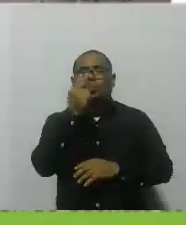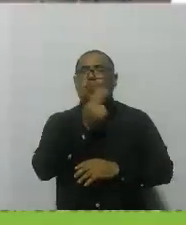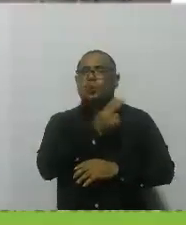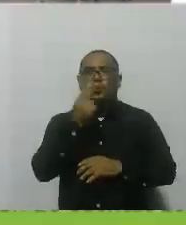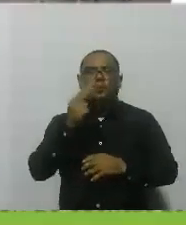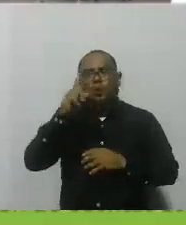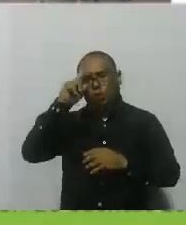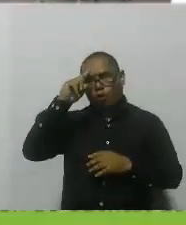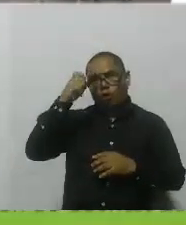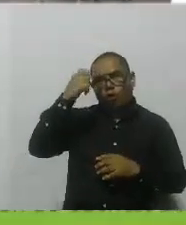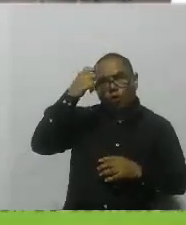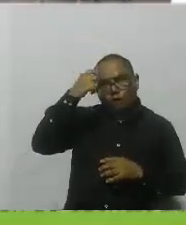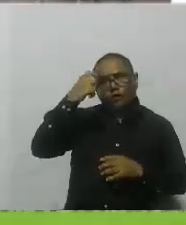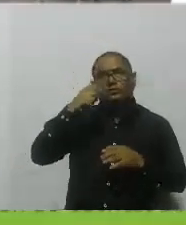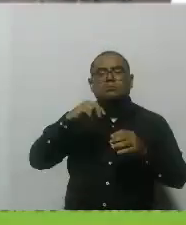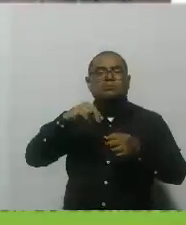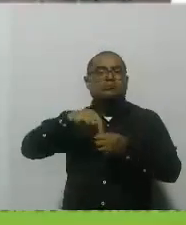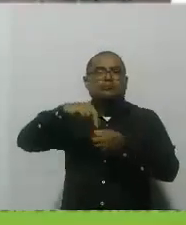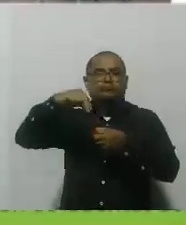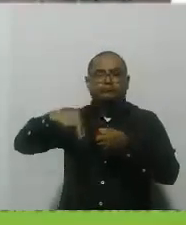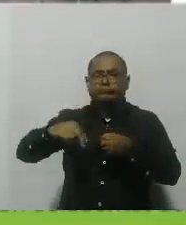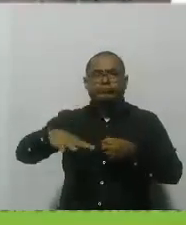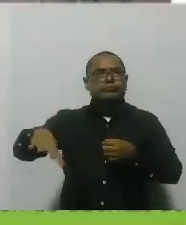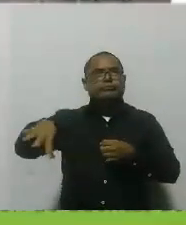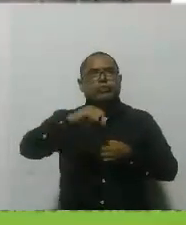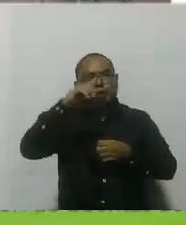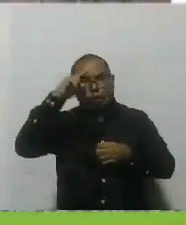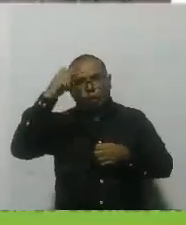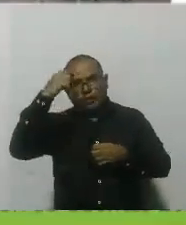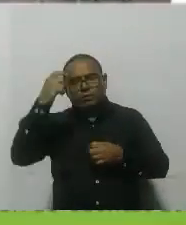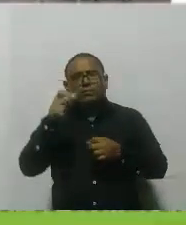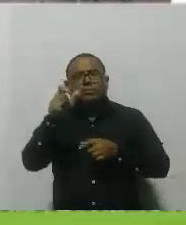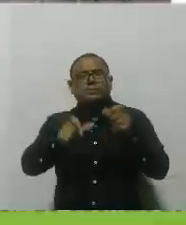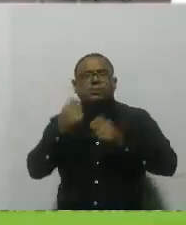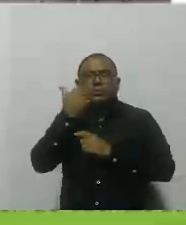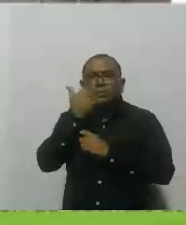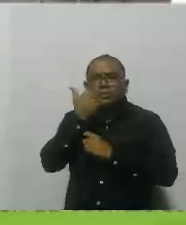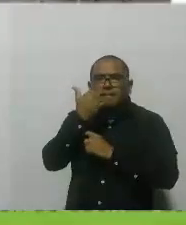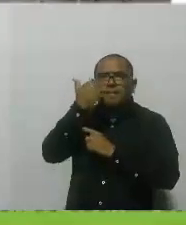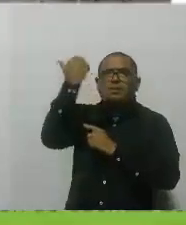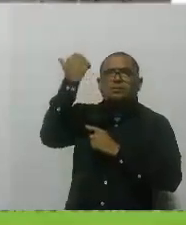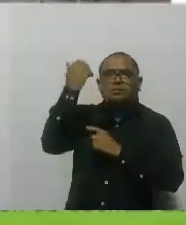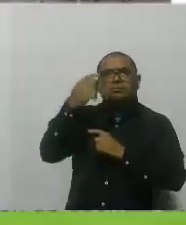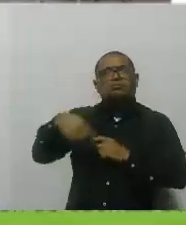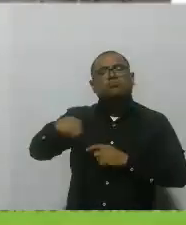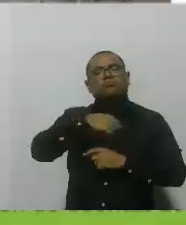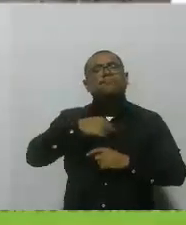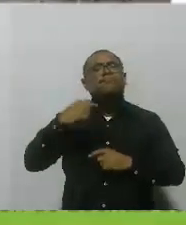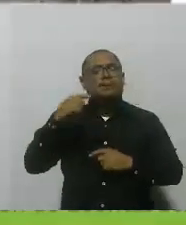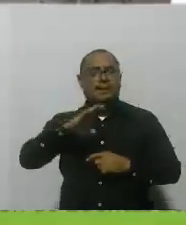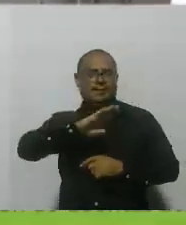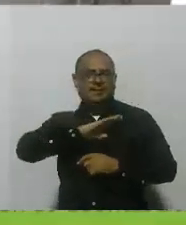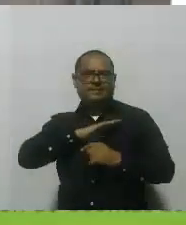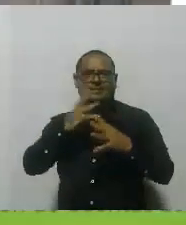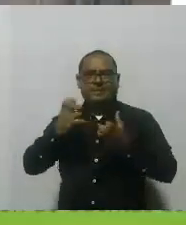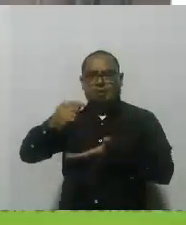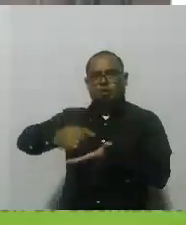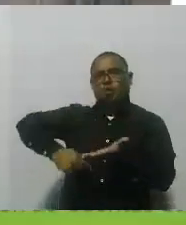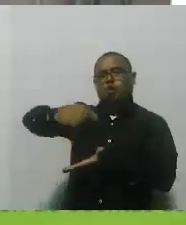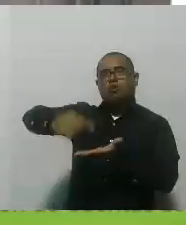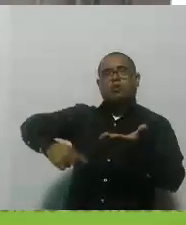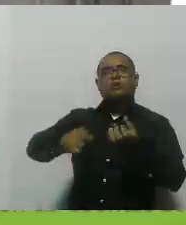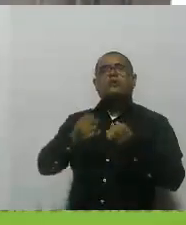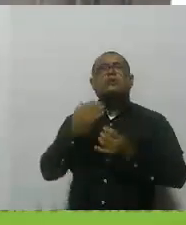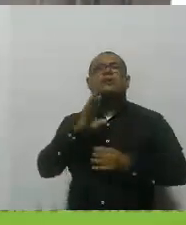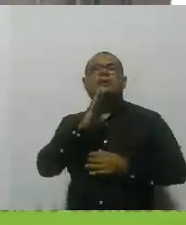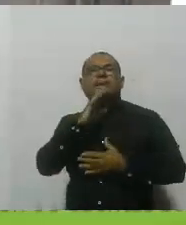ciudadanía, son nuestras personas mayores. El alcalde dispuso que se hiciera la contratación de los